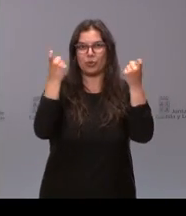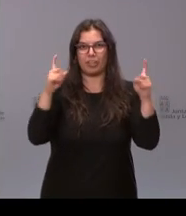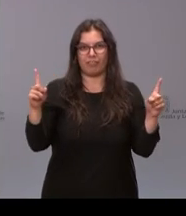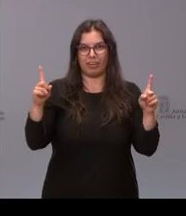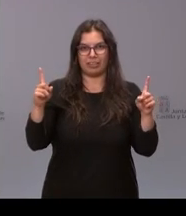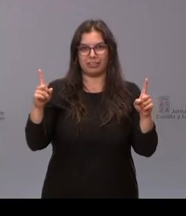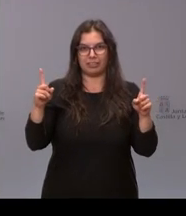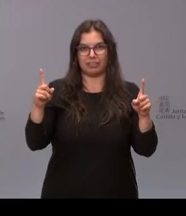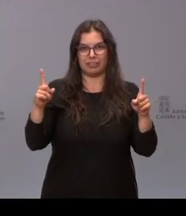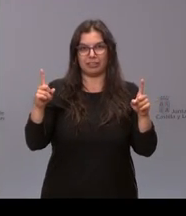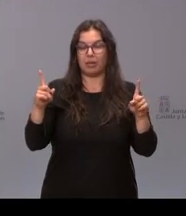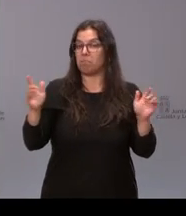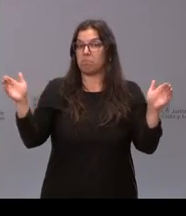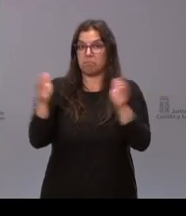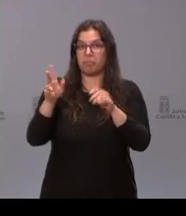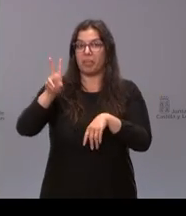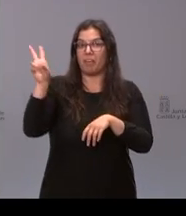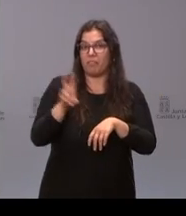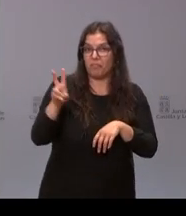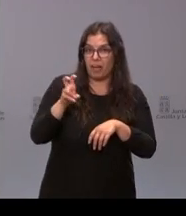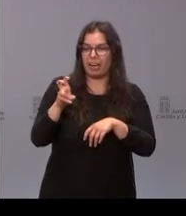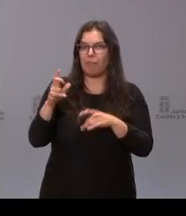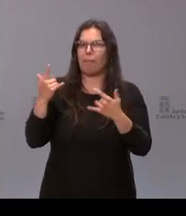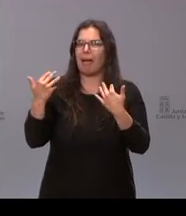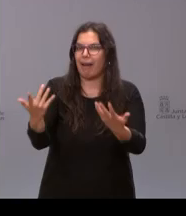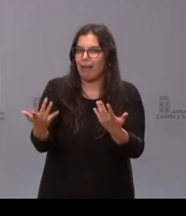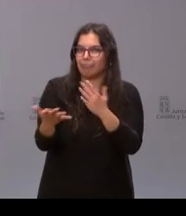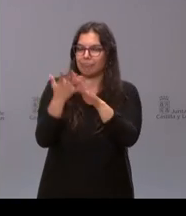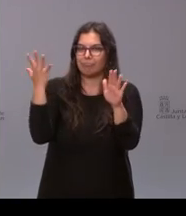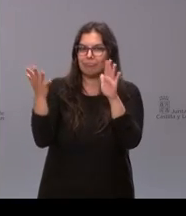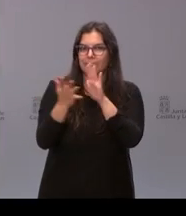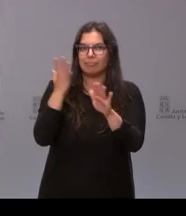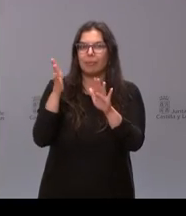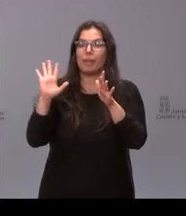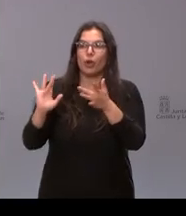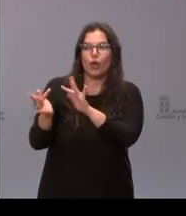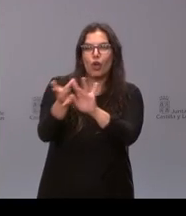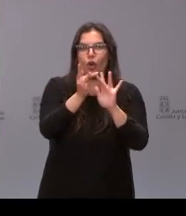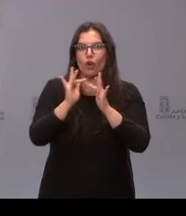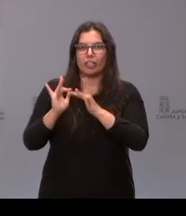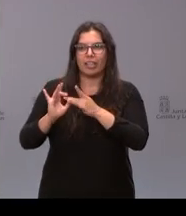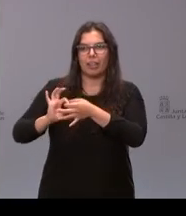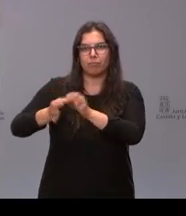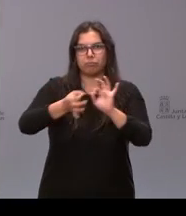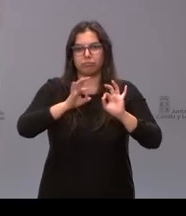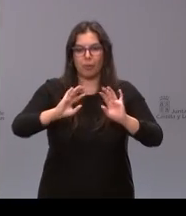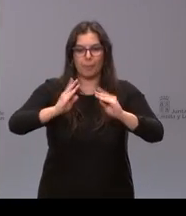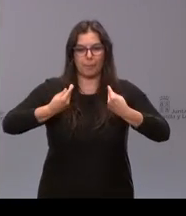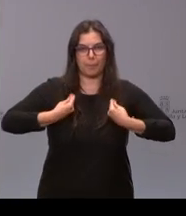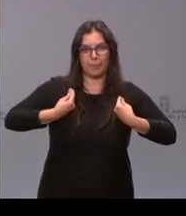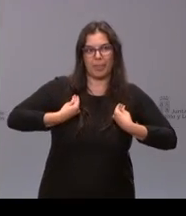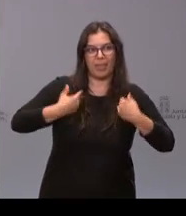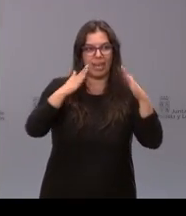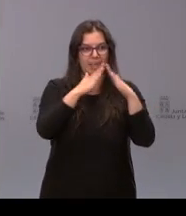institución mucho más pequeña mucho más ágil y mucho más conectada con nuestras vidas y nuestras